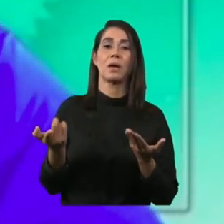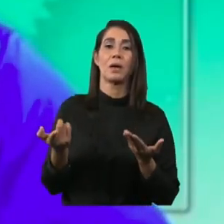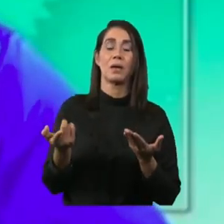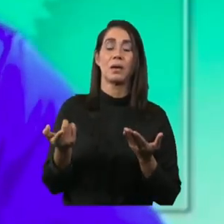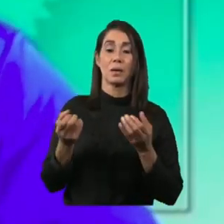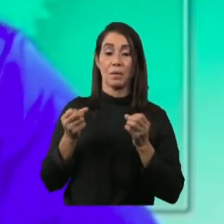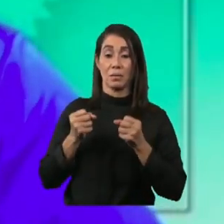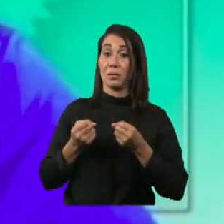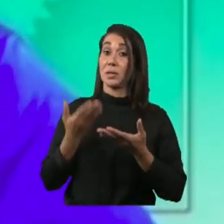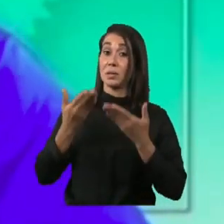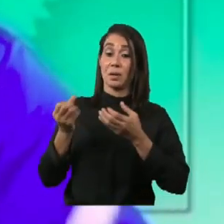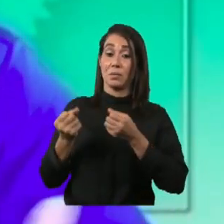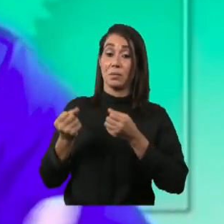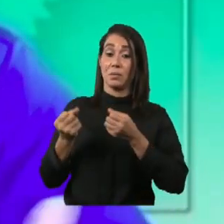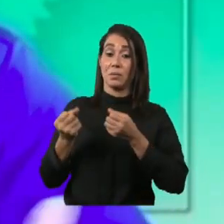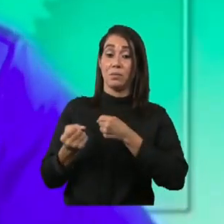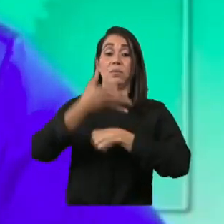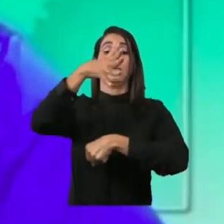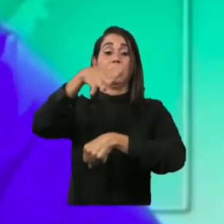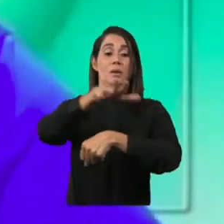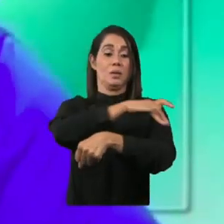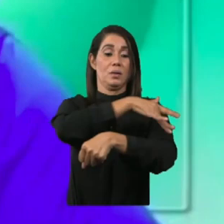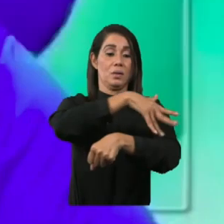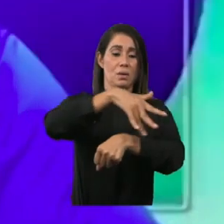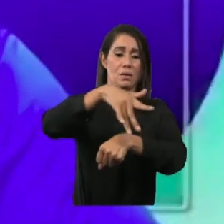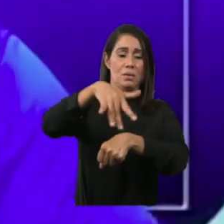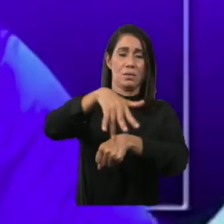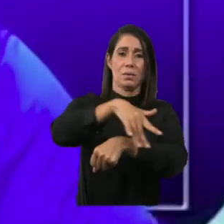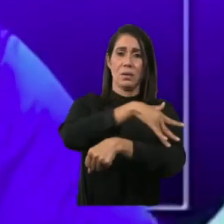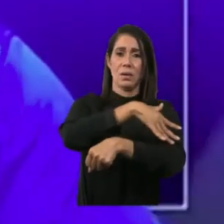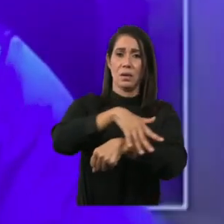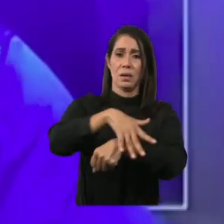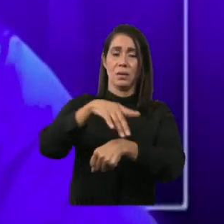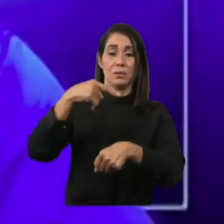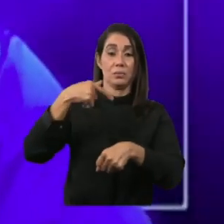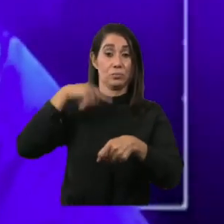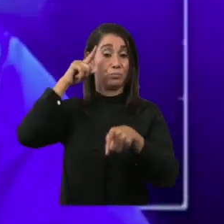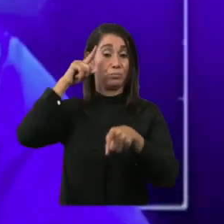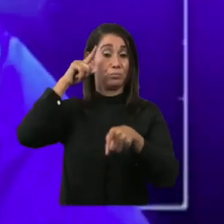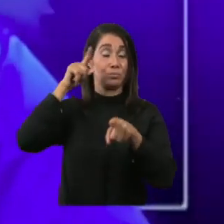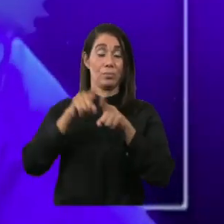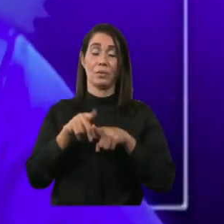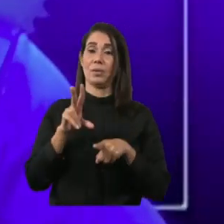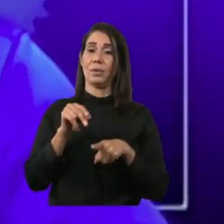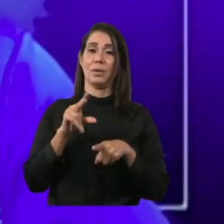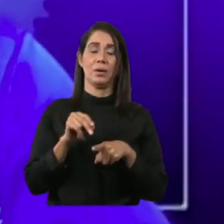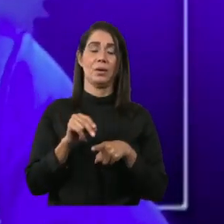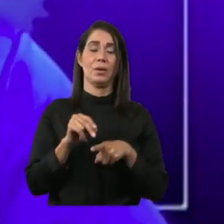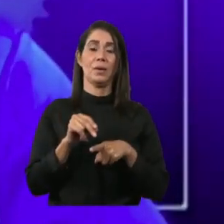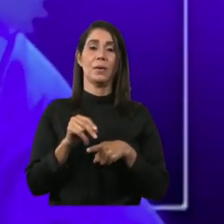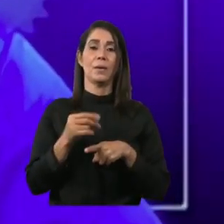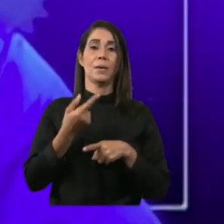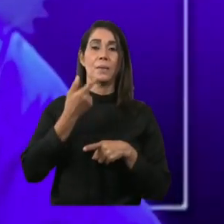lanzarse posiblemente a las calles, cosa que nosotros no estamos obviamente de acuerdo. Pero en el día de ayer,